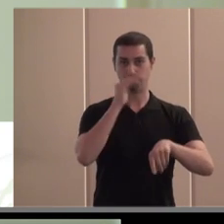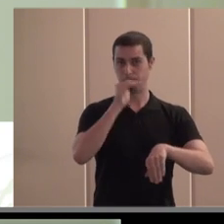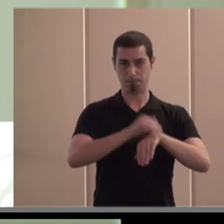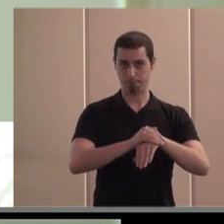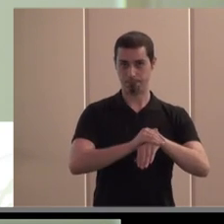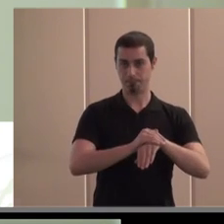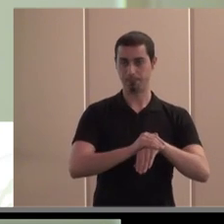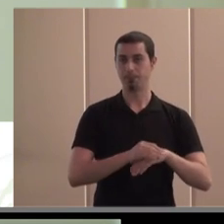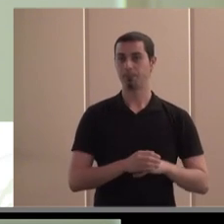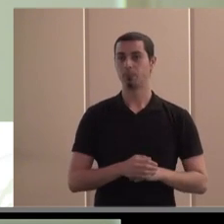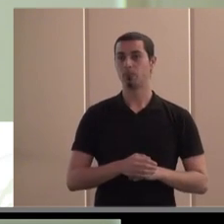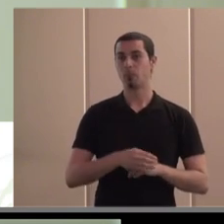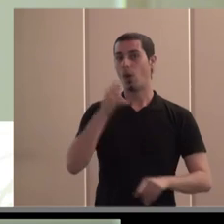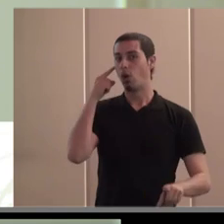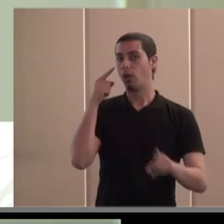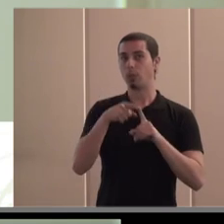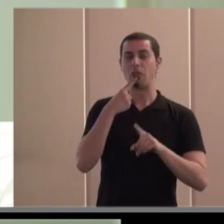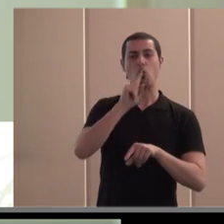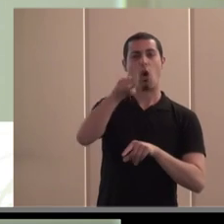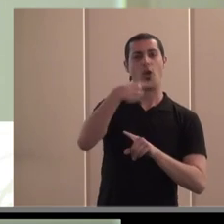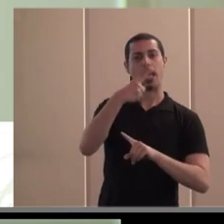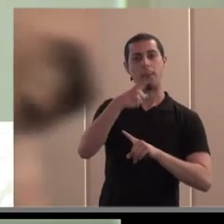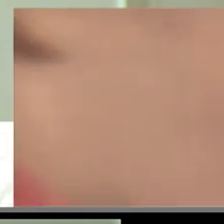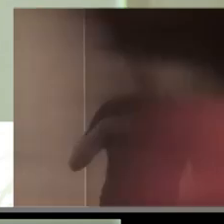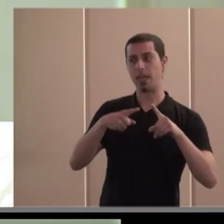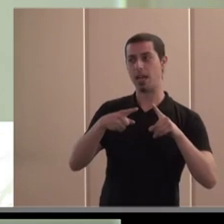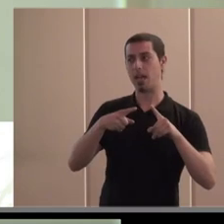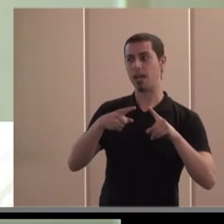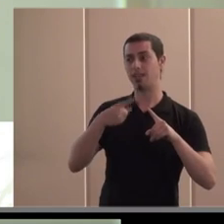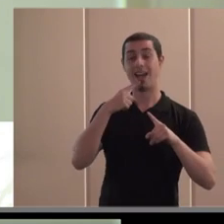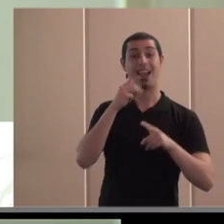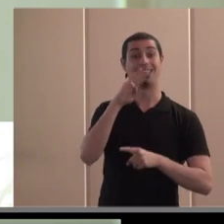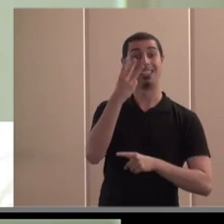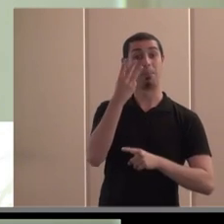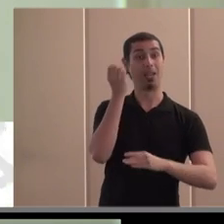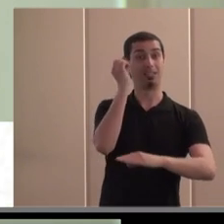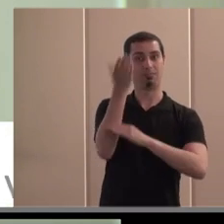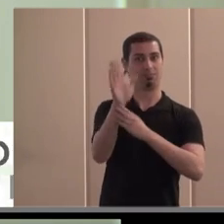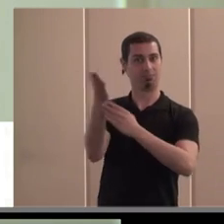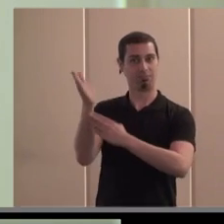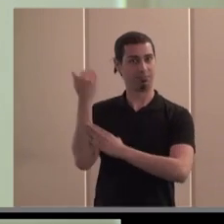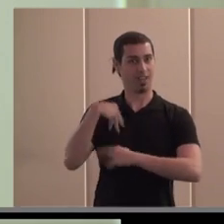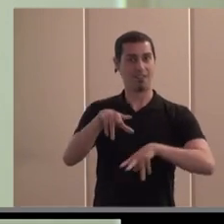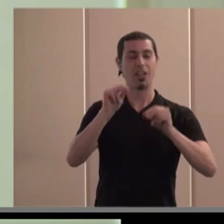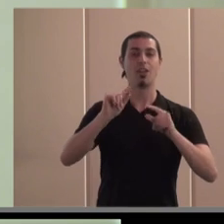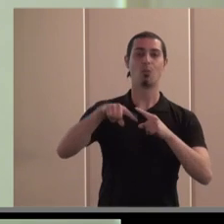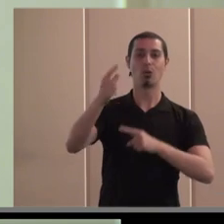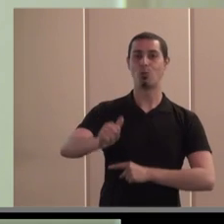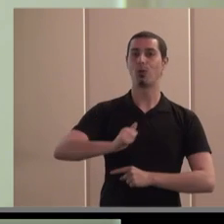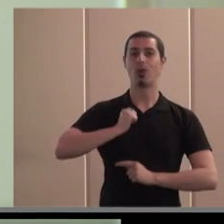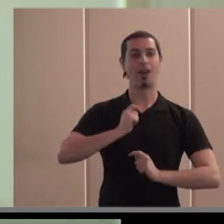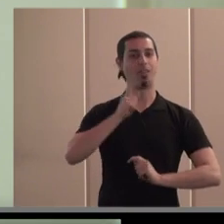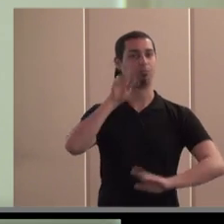de forma que, como dentro de una hora y media hayamos hecho las tres presentaciones, y tengáis la oportunidad